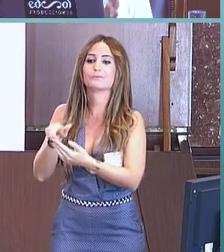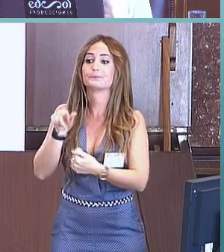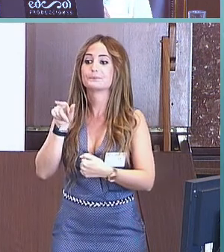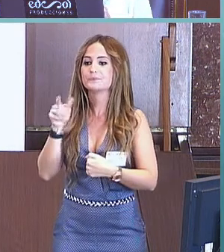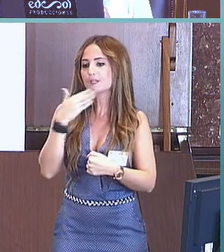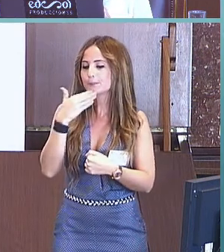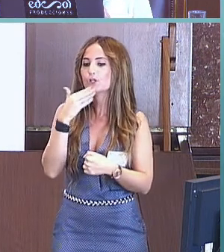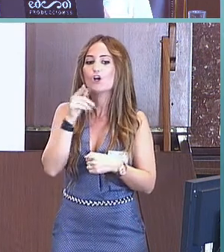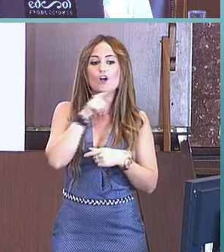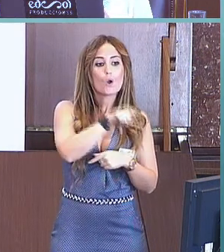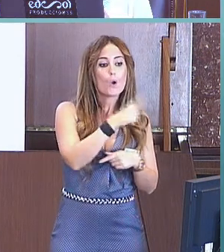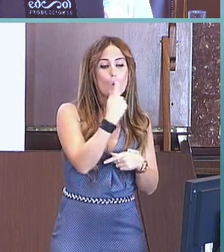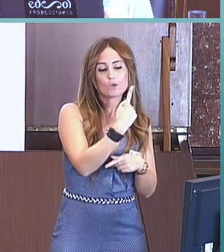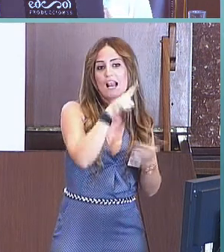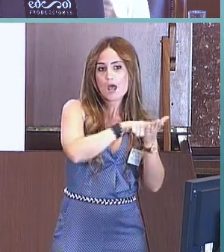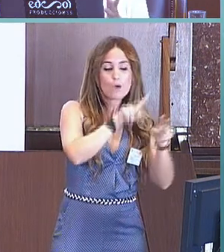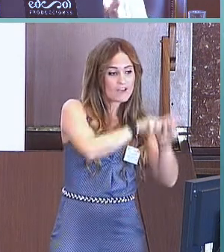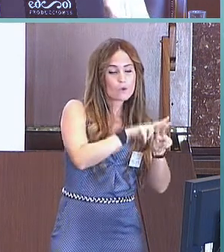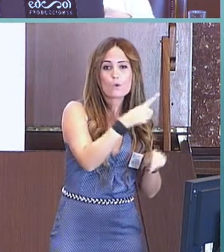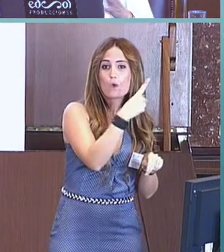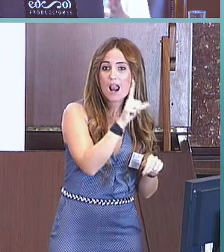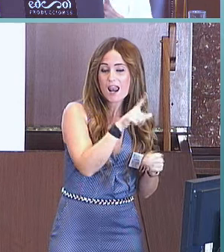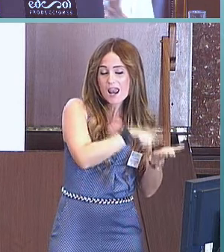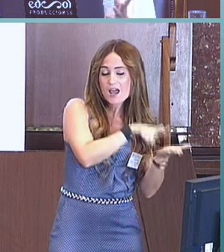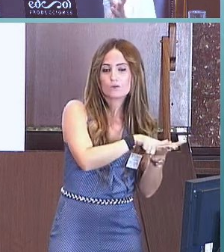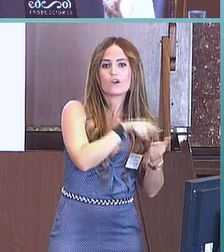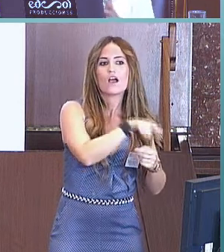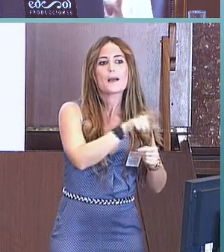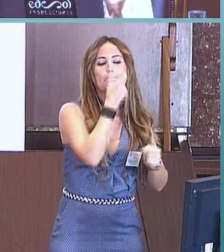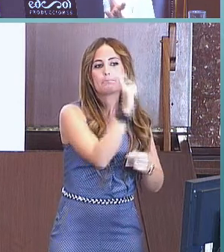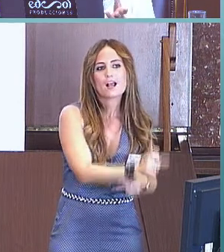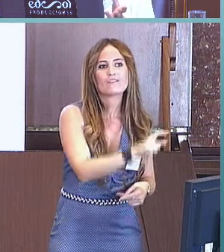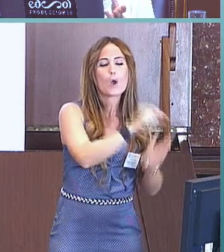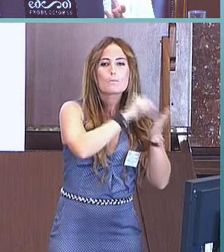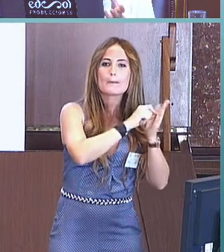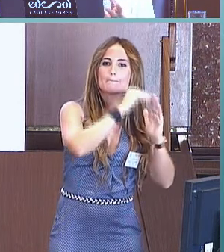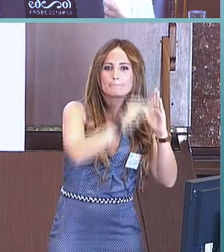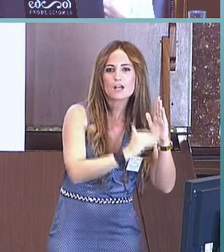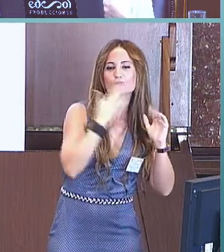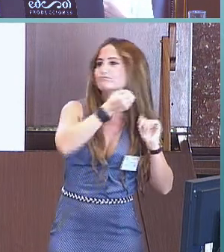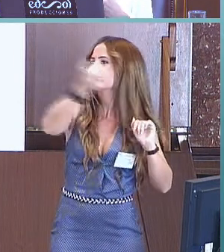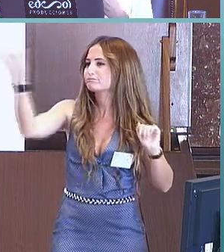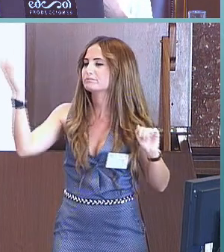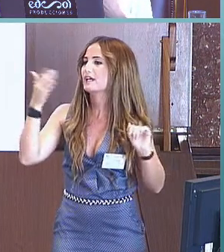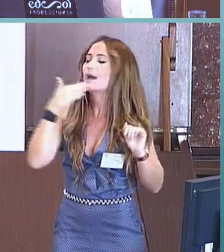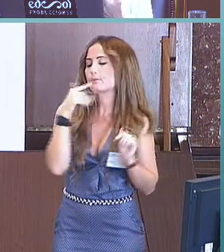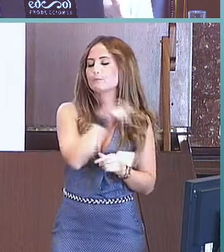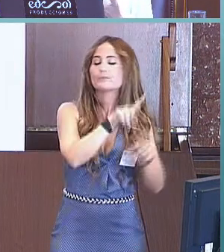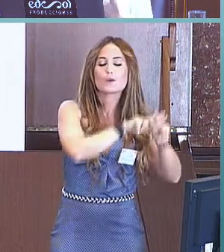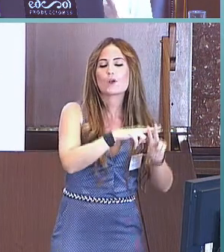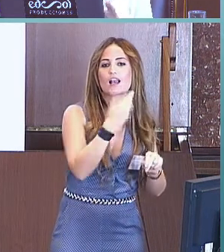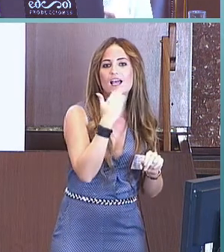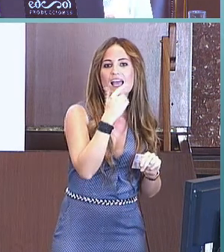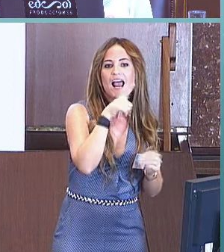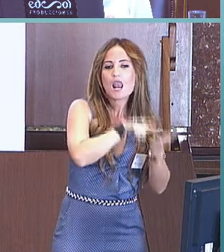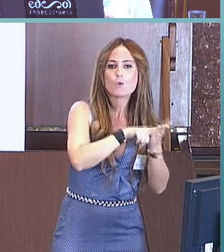problema hay con tener a niños oyentes? Pues, el único no es un problema, sino que se dan las circunstancias que cuando los niños que